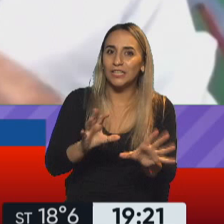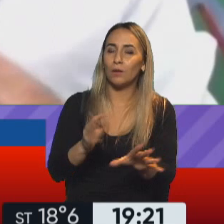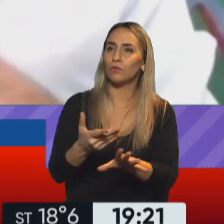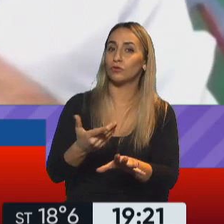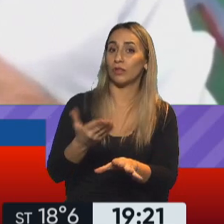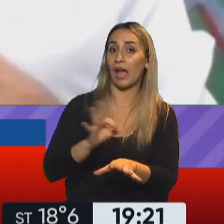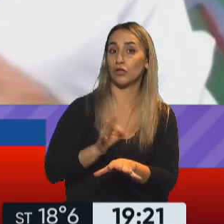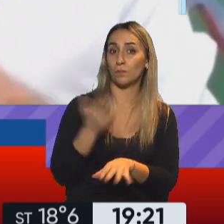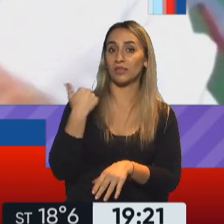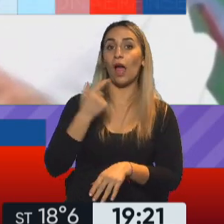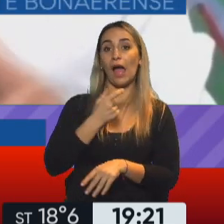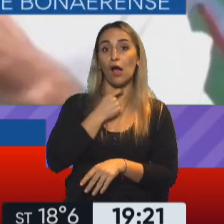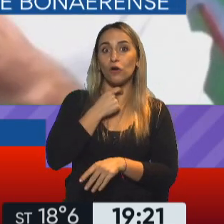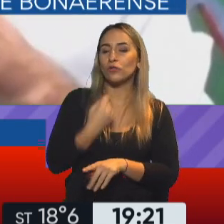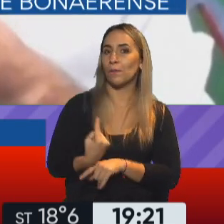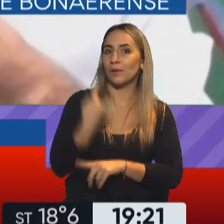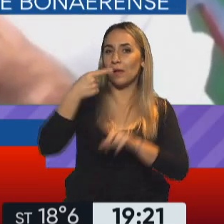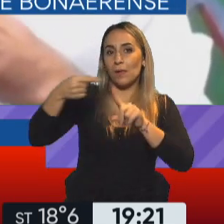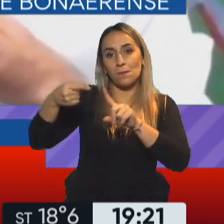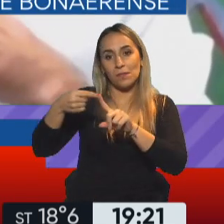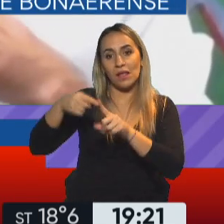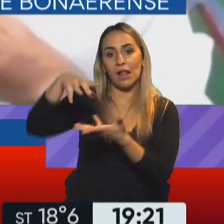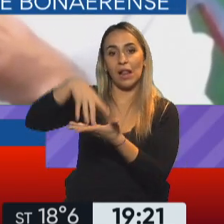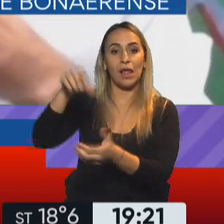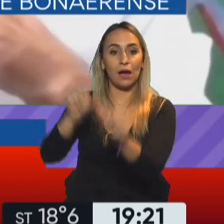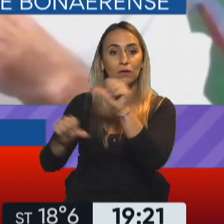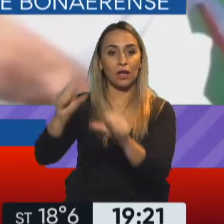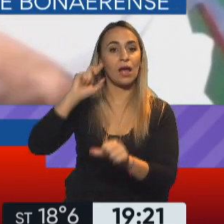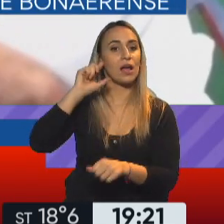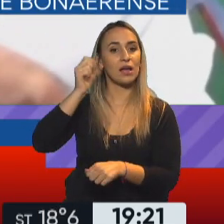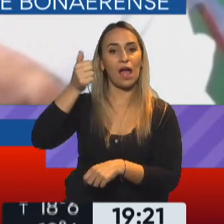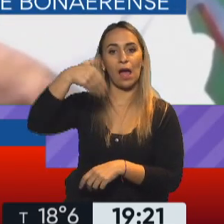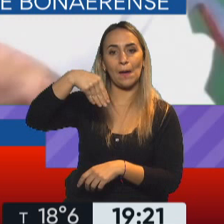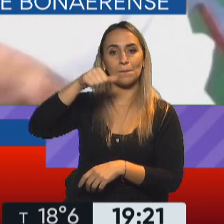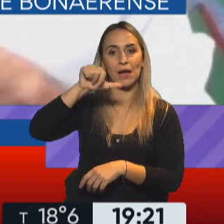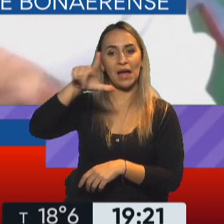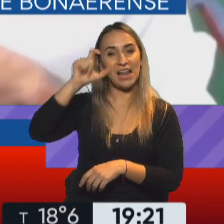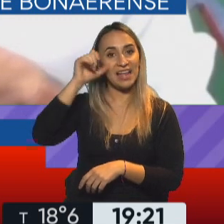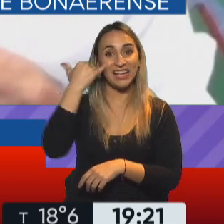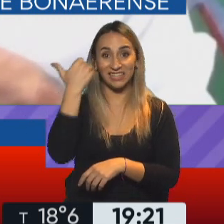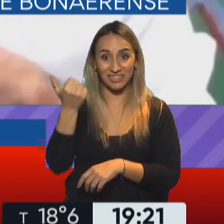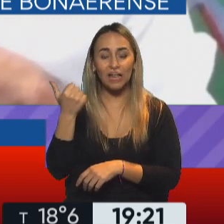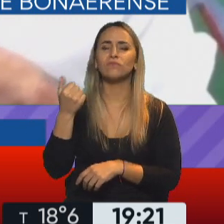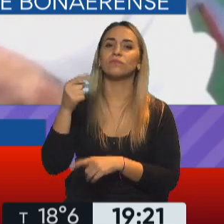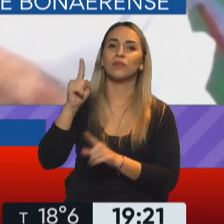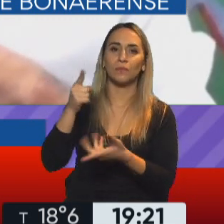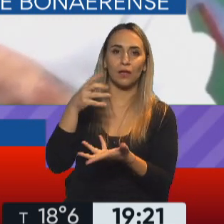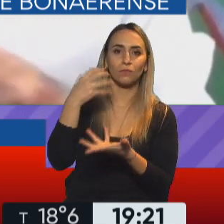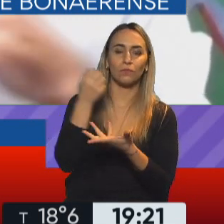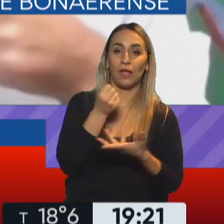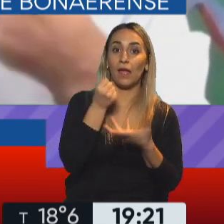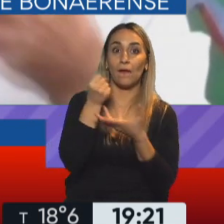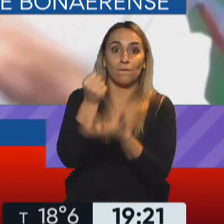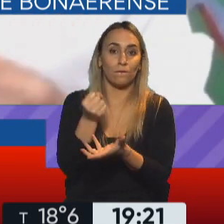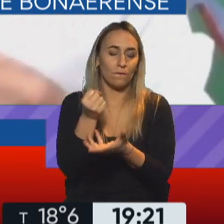negociación, acercamiento, contacto con el laboratorio Gamaleya, con el Fondo Ruso de Inversión Directa, para obtener la